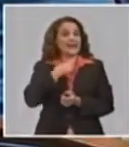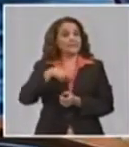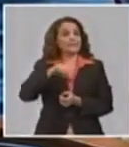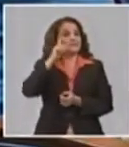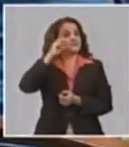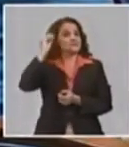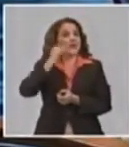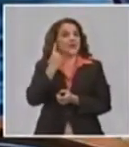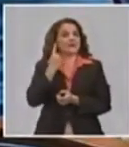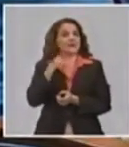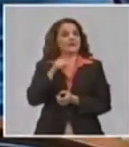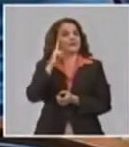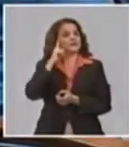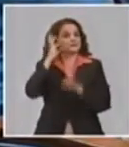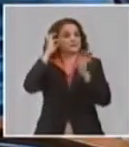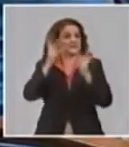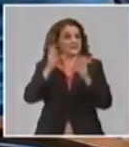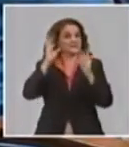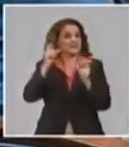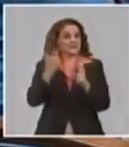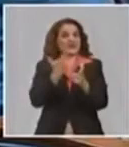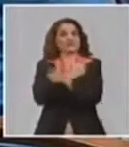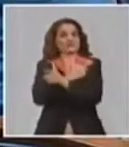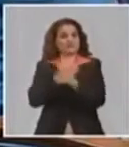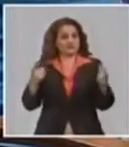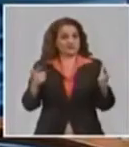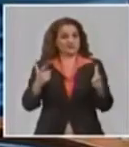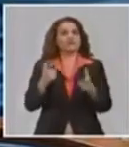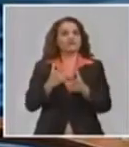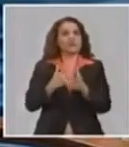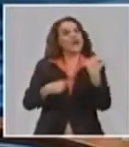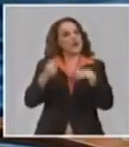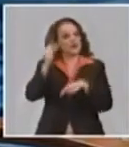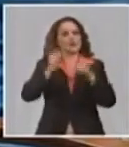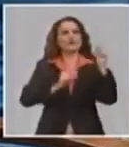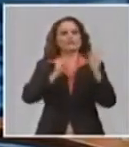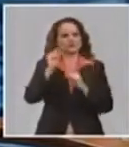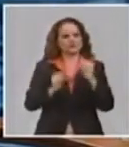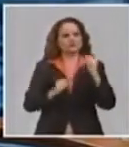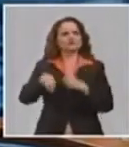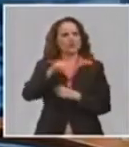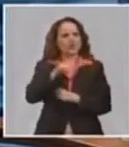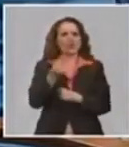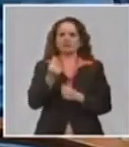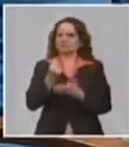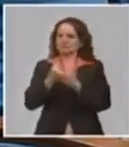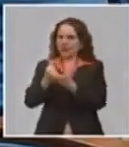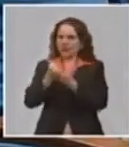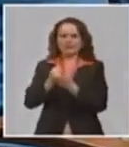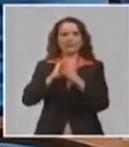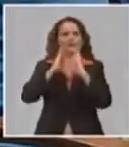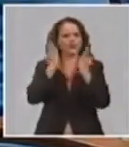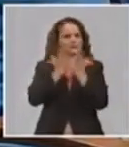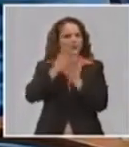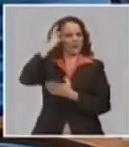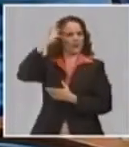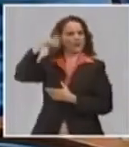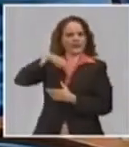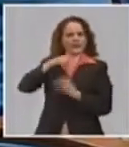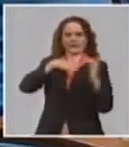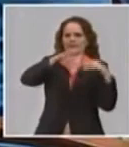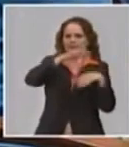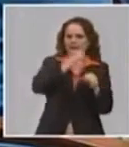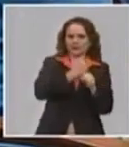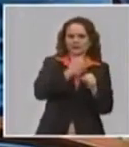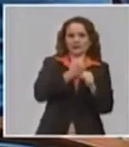cientos de miles de trabajadores de alguna manera protegidos por las diferentes acciones que el gobierno ha desarrollado